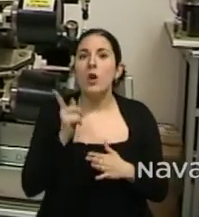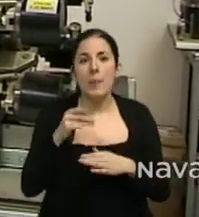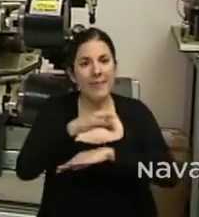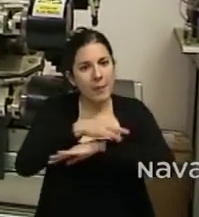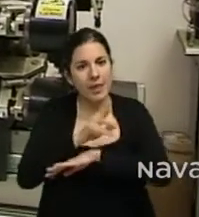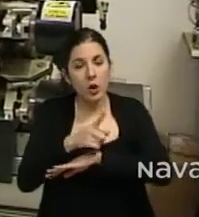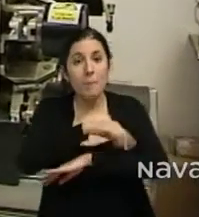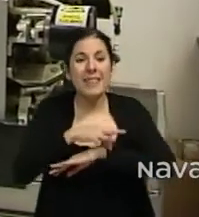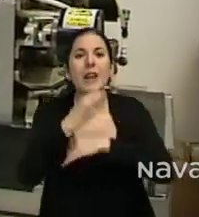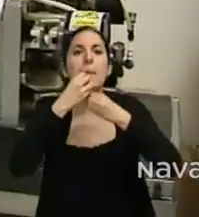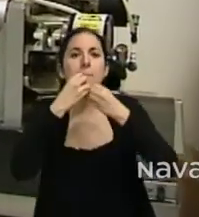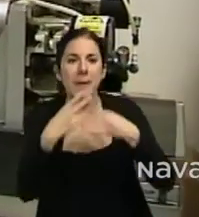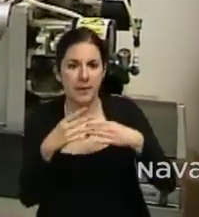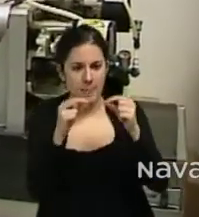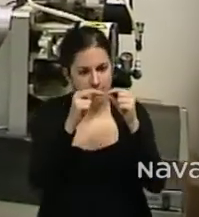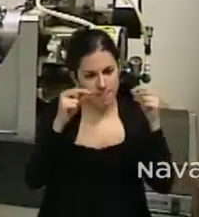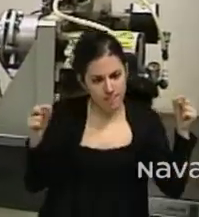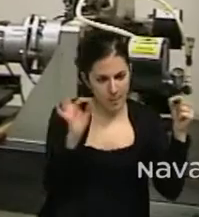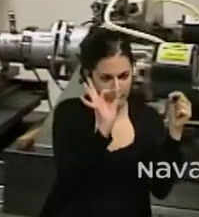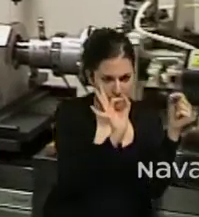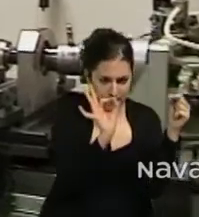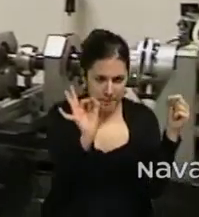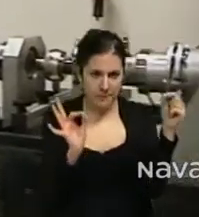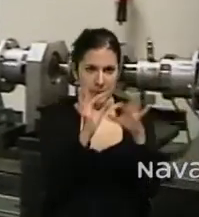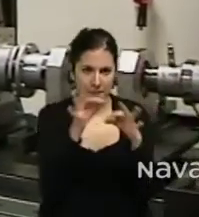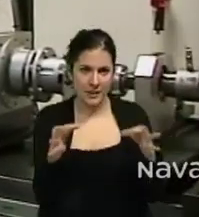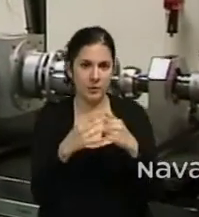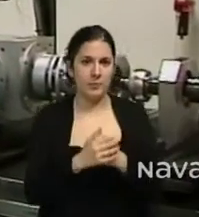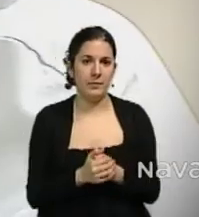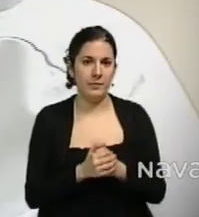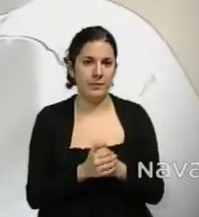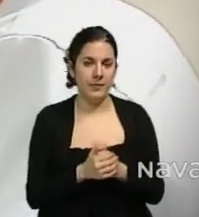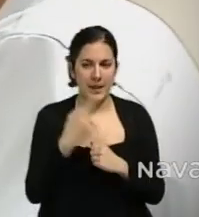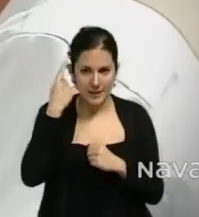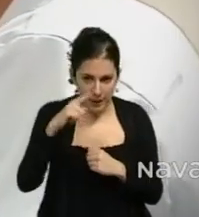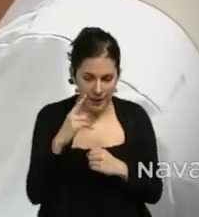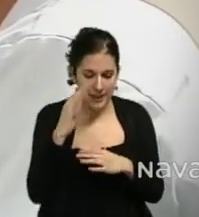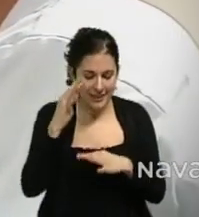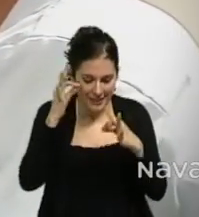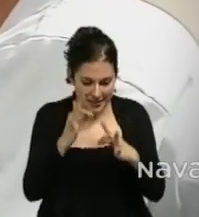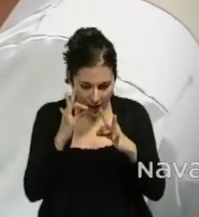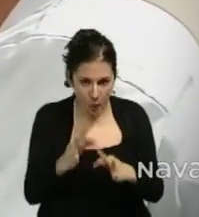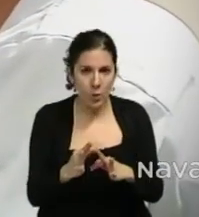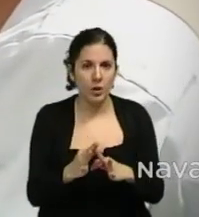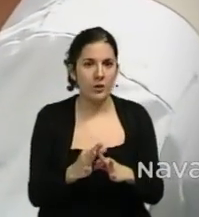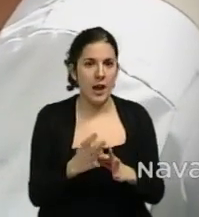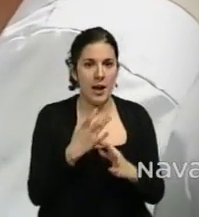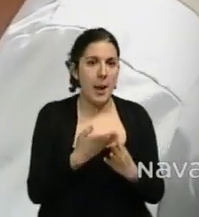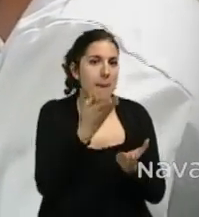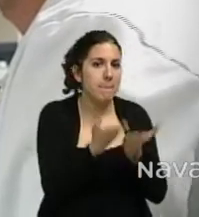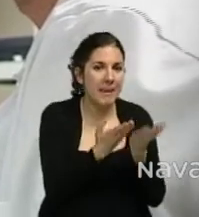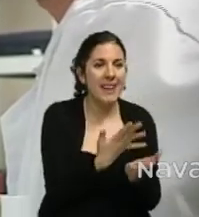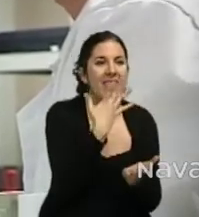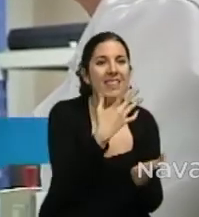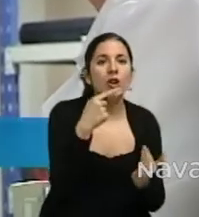eso, sino además medir con la precisión suficiente. Es decir, saber que esto pesa, por ejemplo, 5